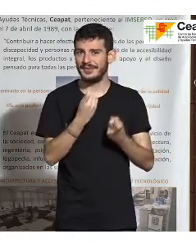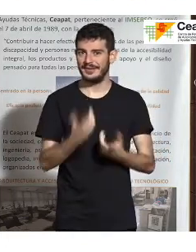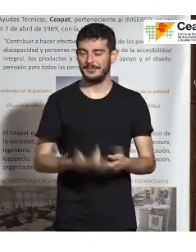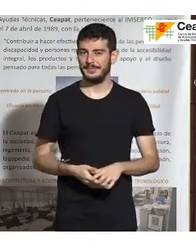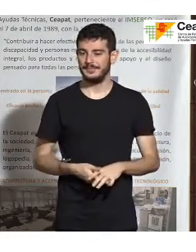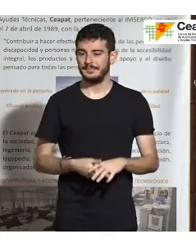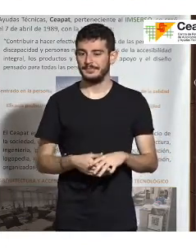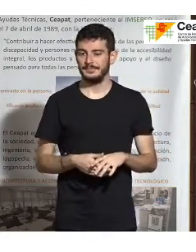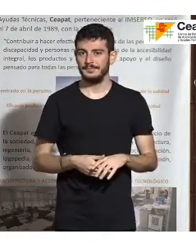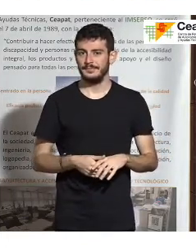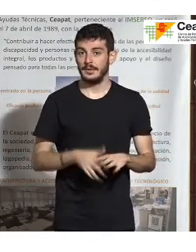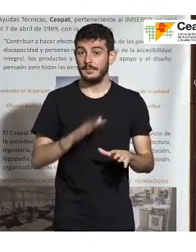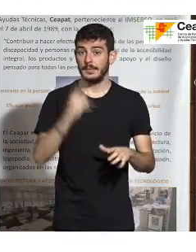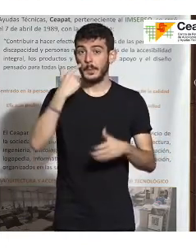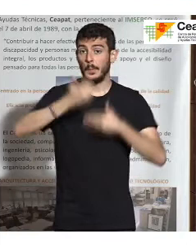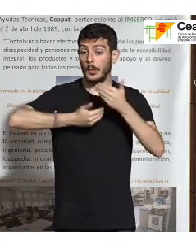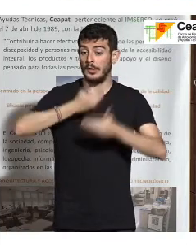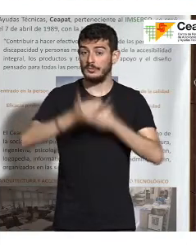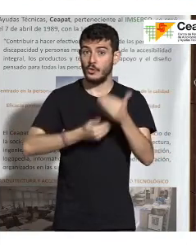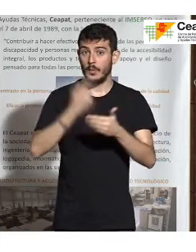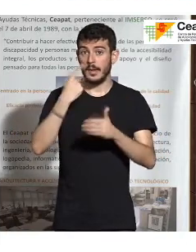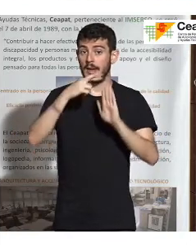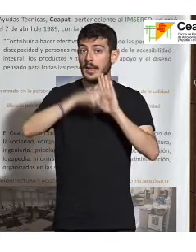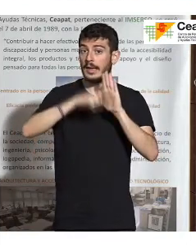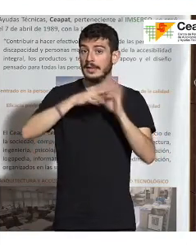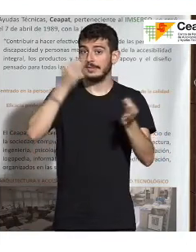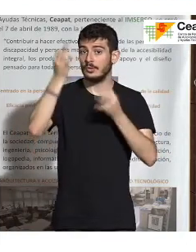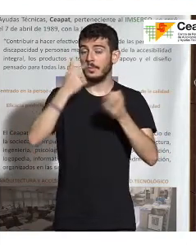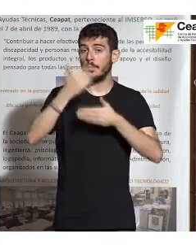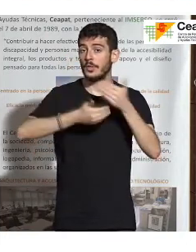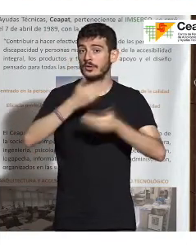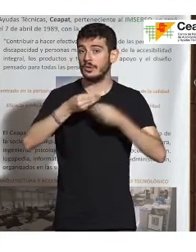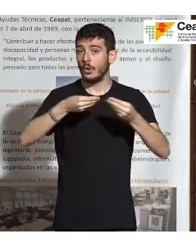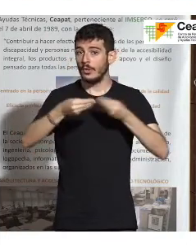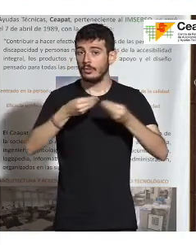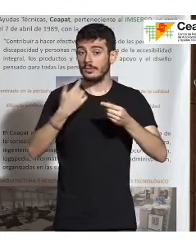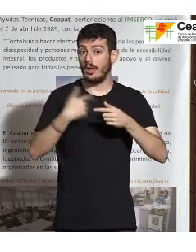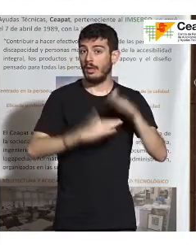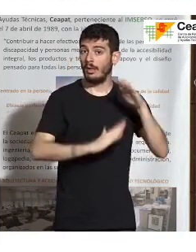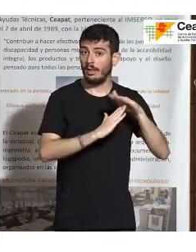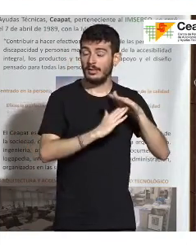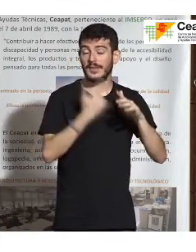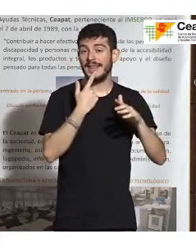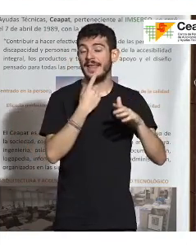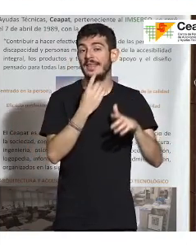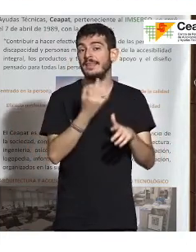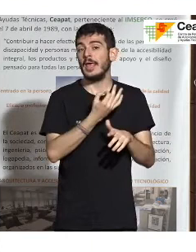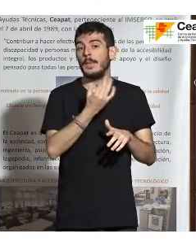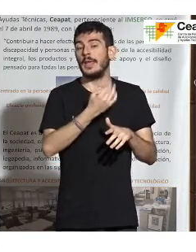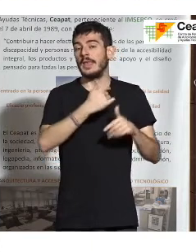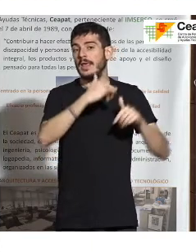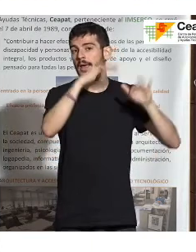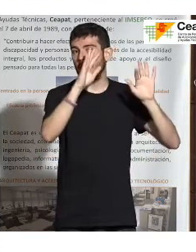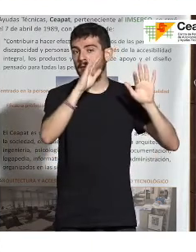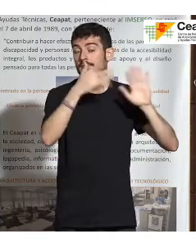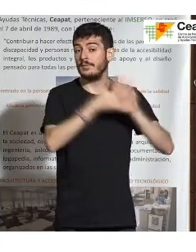Y bueno, pues en ese proceso, pues algunos requisitos que en el proceso de negociación se han quedado en un debería, que son, digamos, requisitos que no son